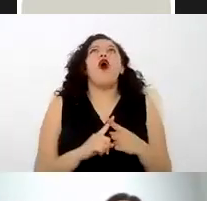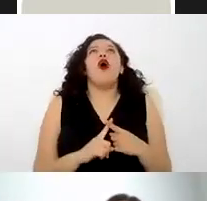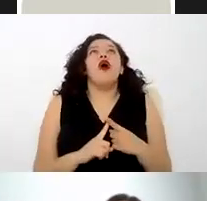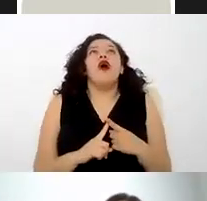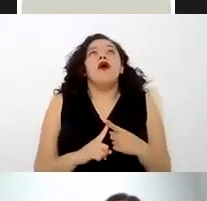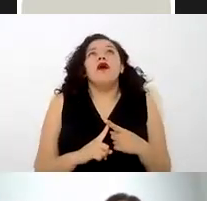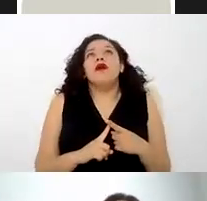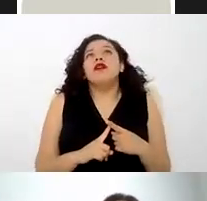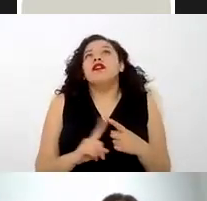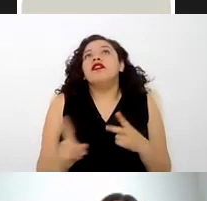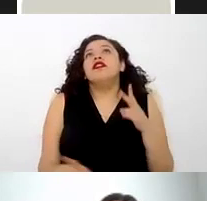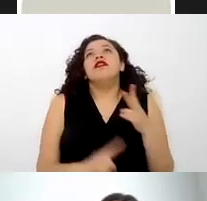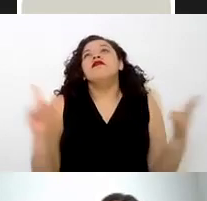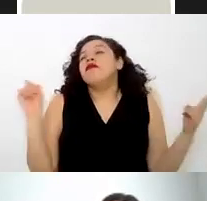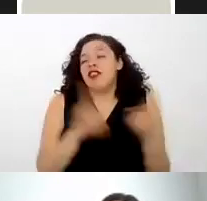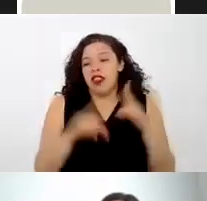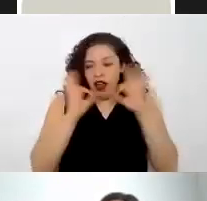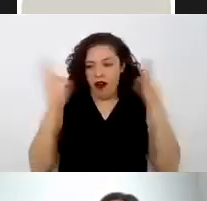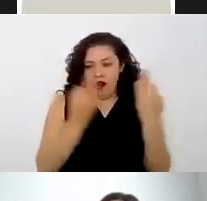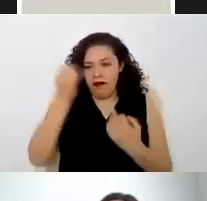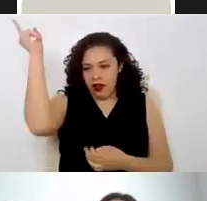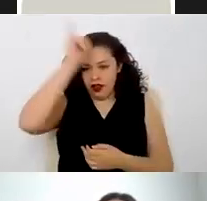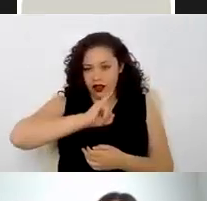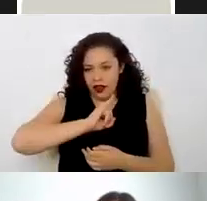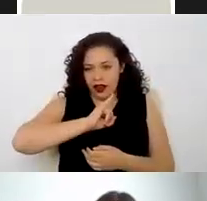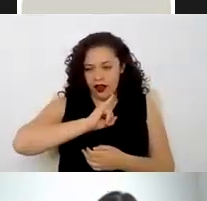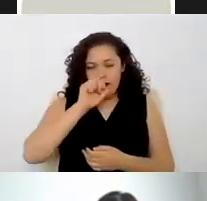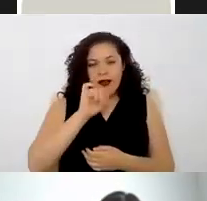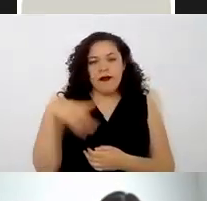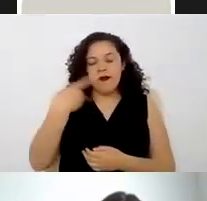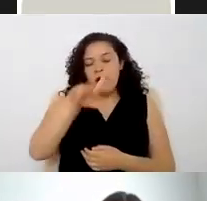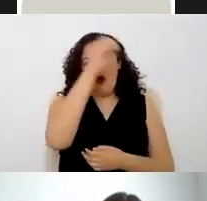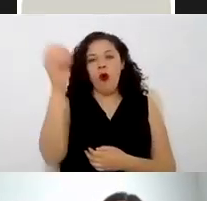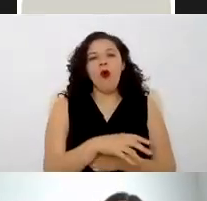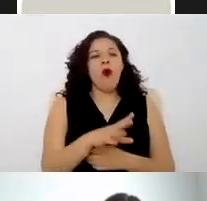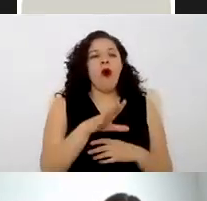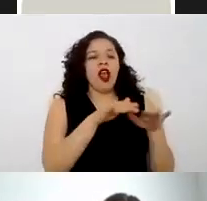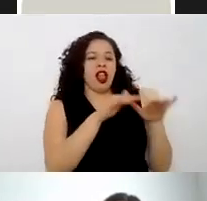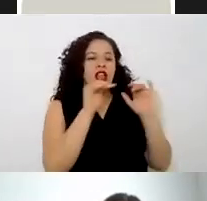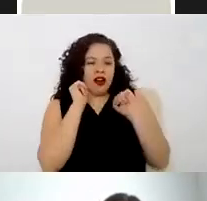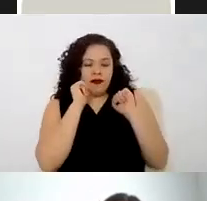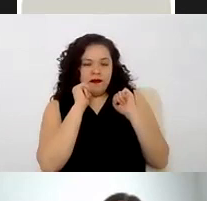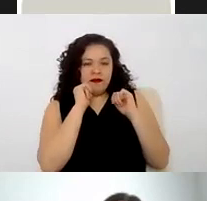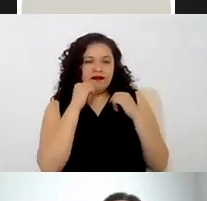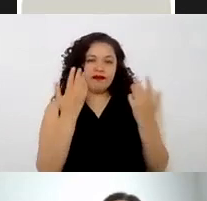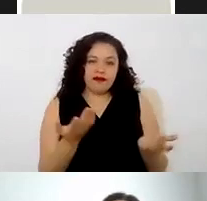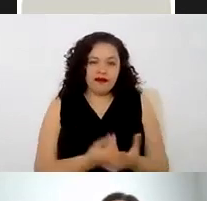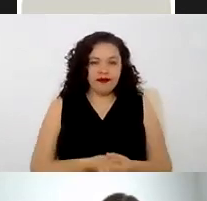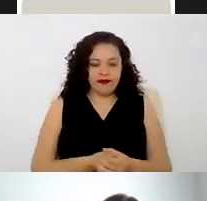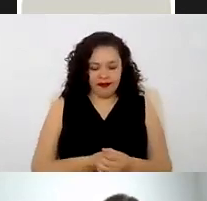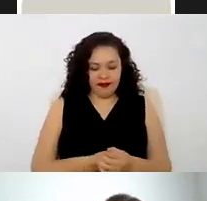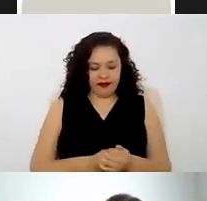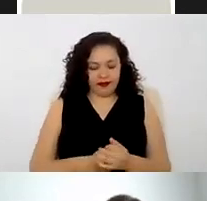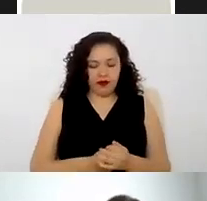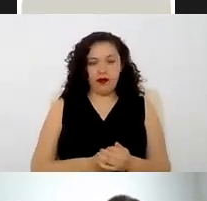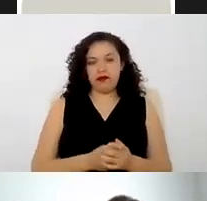de esta manera muchos patrones evitan sus obligaciones entonces tenemos que una